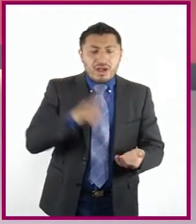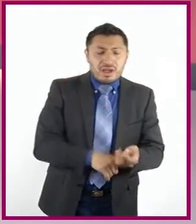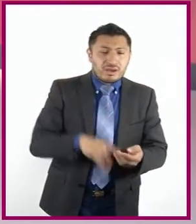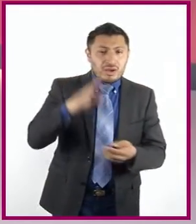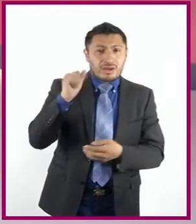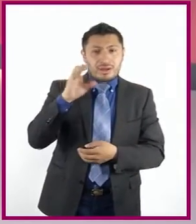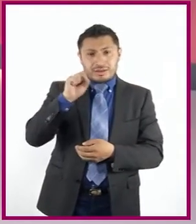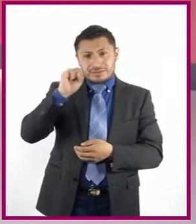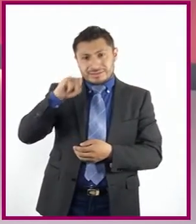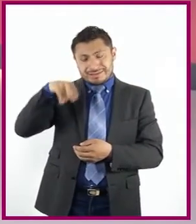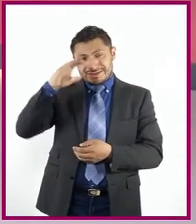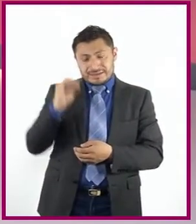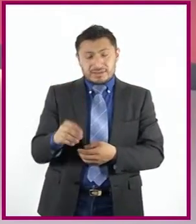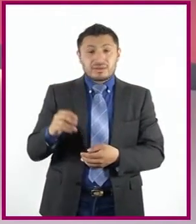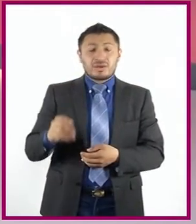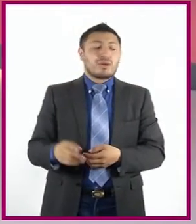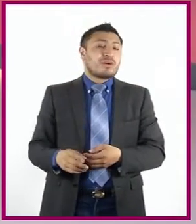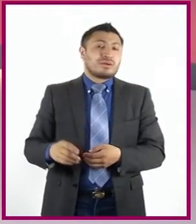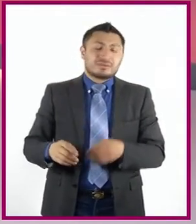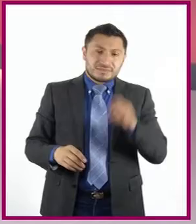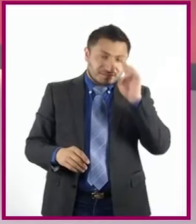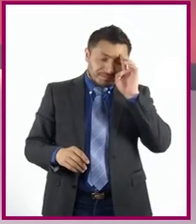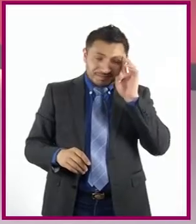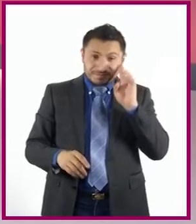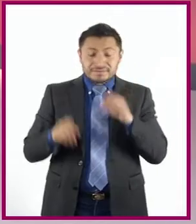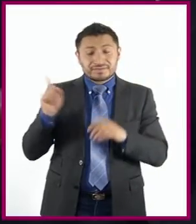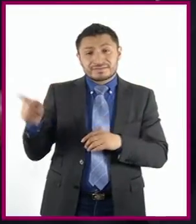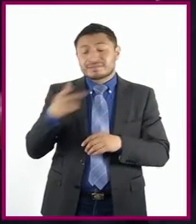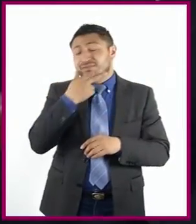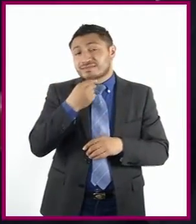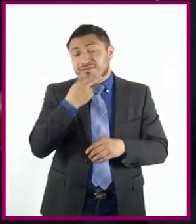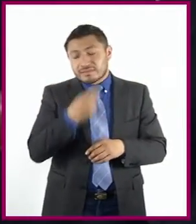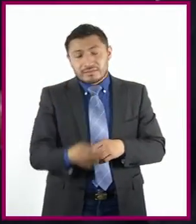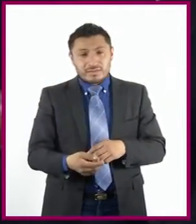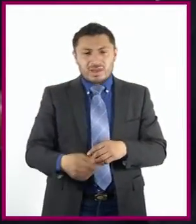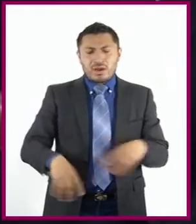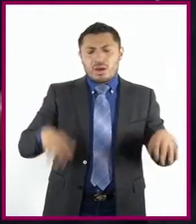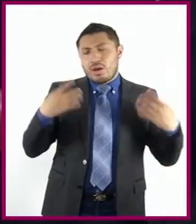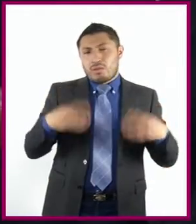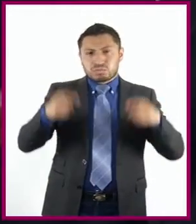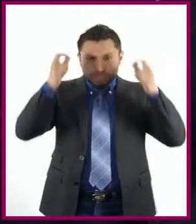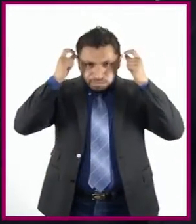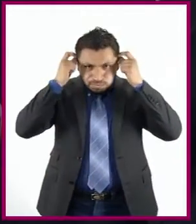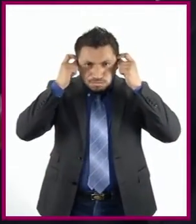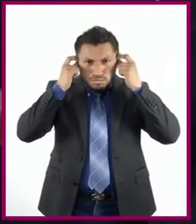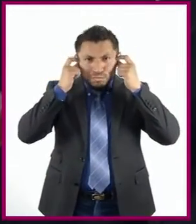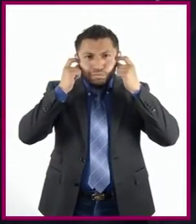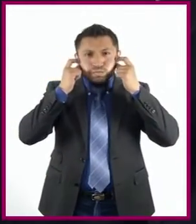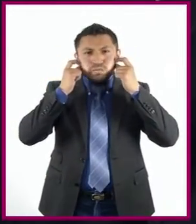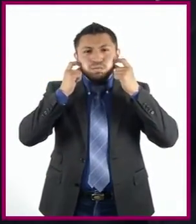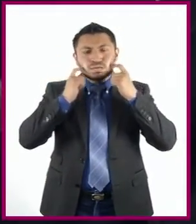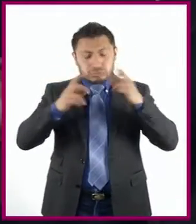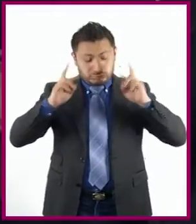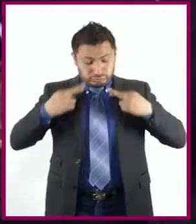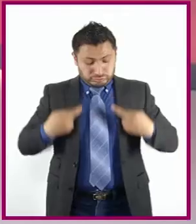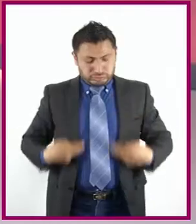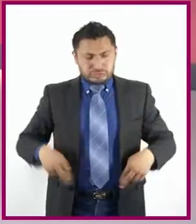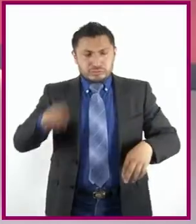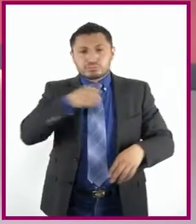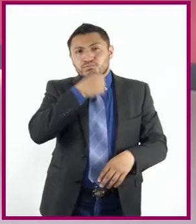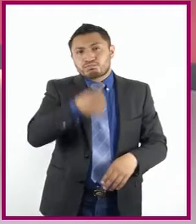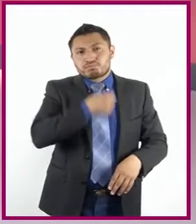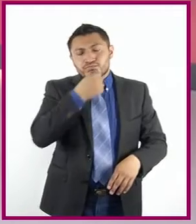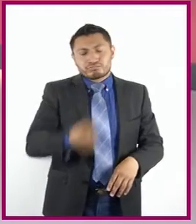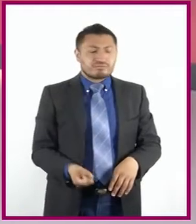provincia. Acto único. Nyugin, hombre de largas patillas, vestido de un traje viejo y